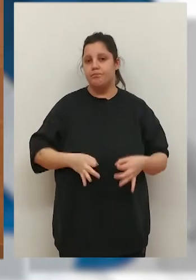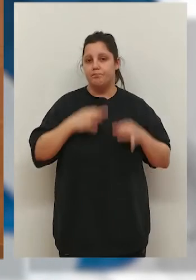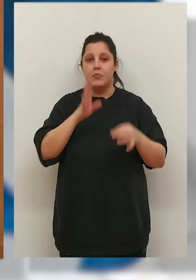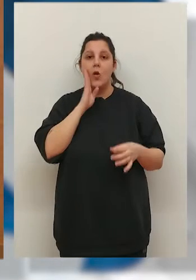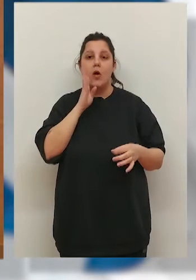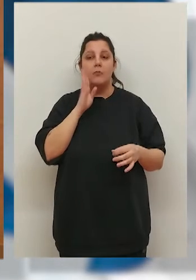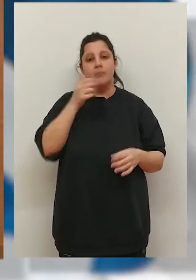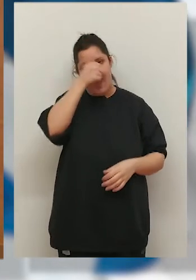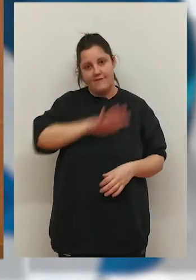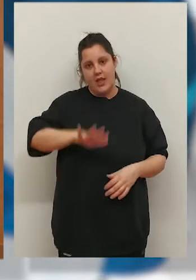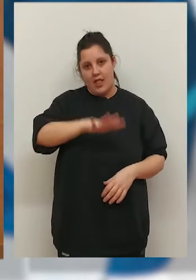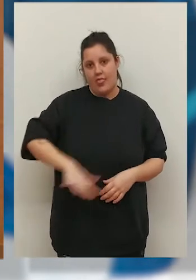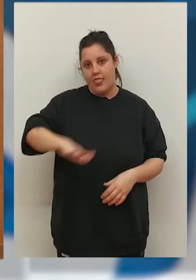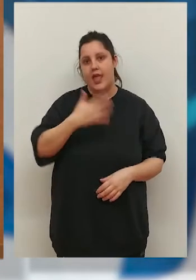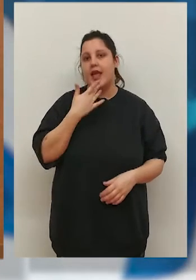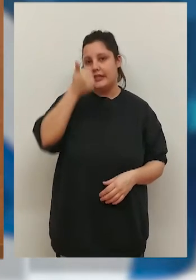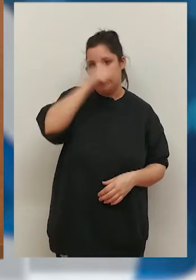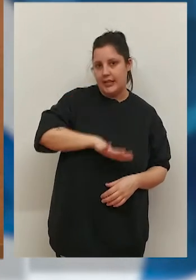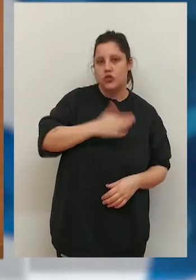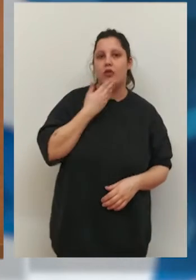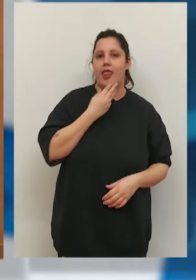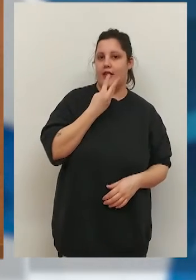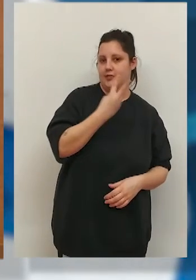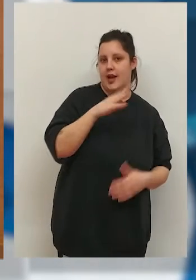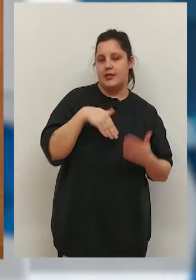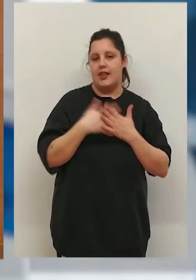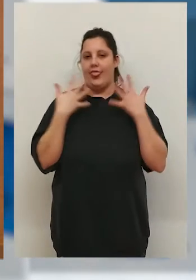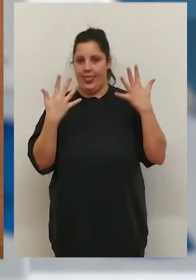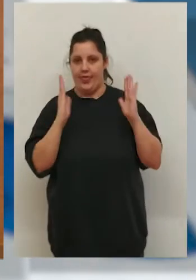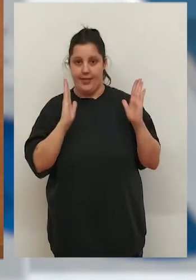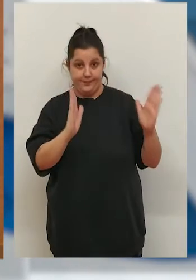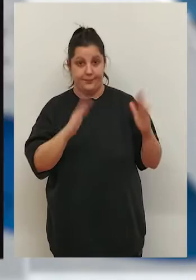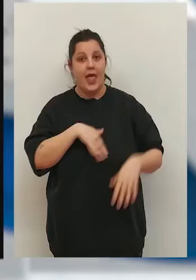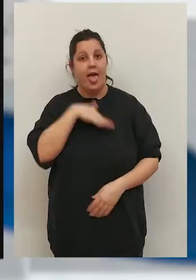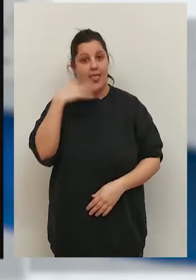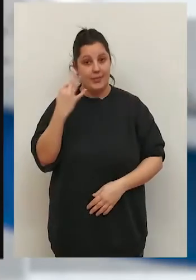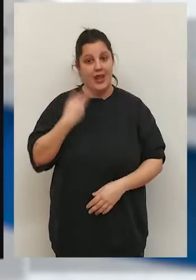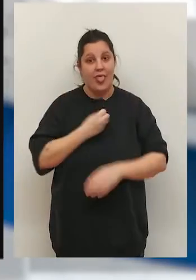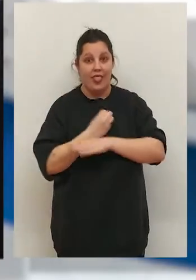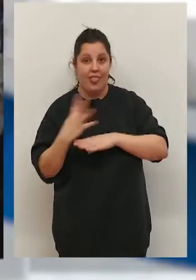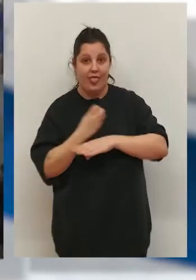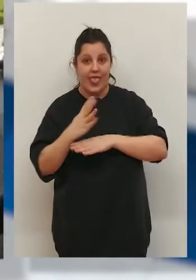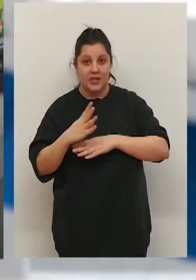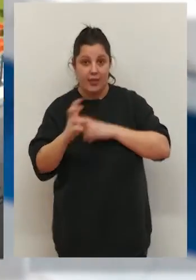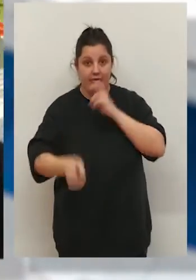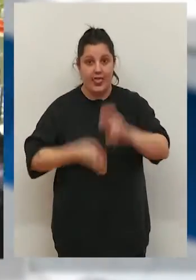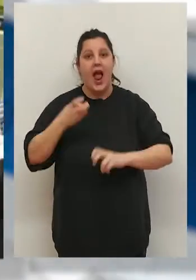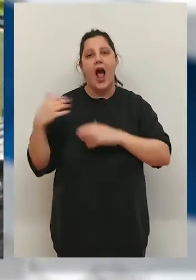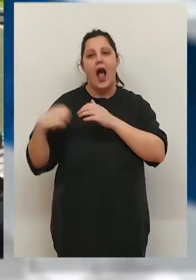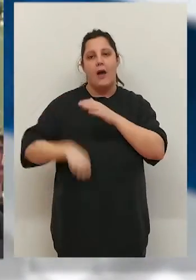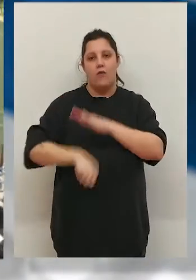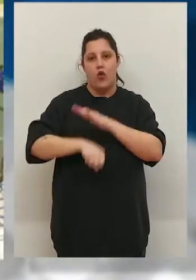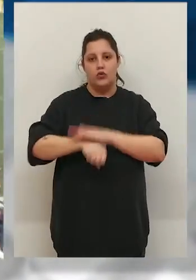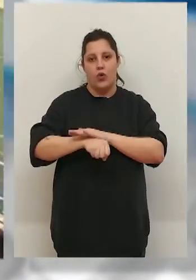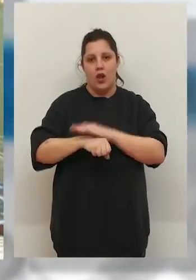disposiciones infantiles, a niños entre 3 y 10 años. Además, se va a renovar el césped